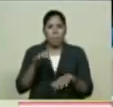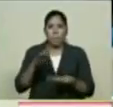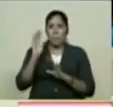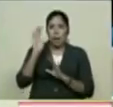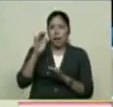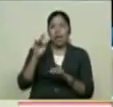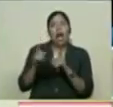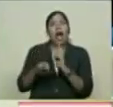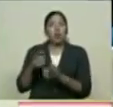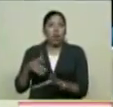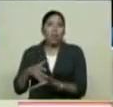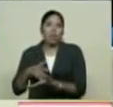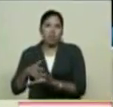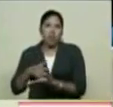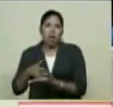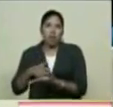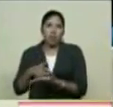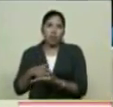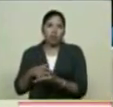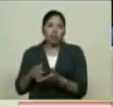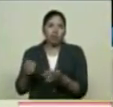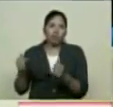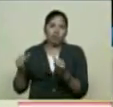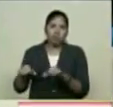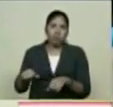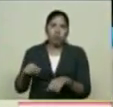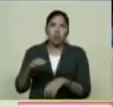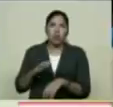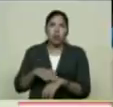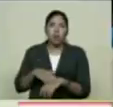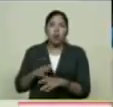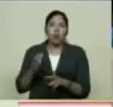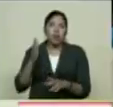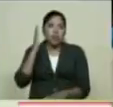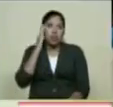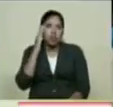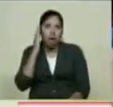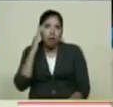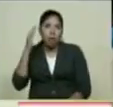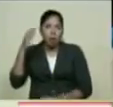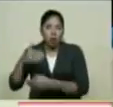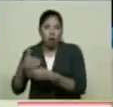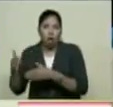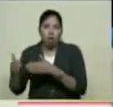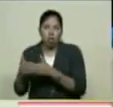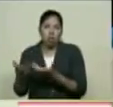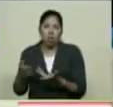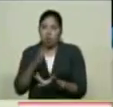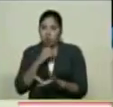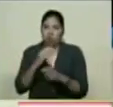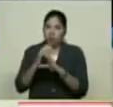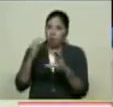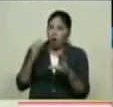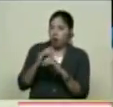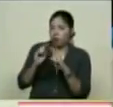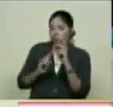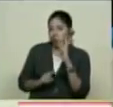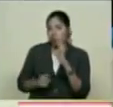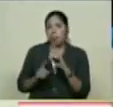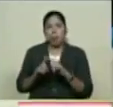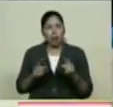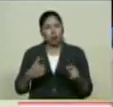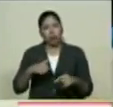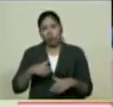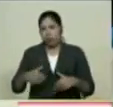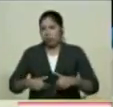debilidad Por la situación Del transporte Claro Propio De la situación Inducida Que hemos tenido Pero este Bueno Seguimos empeñados